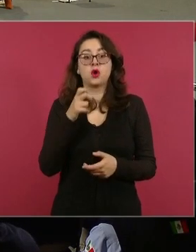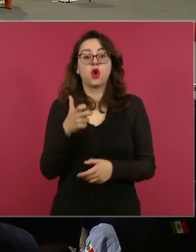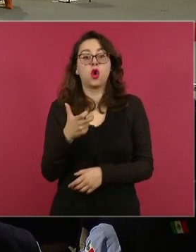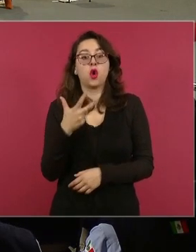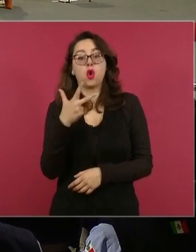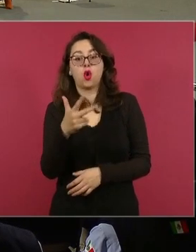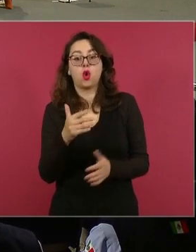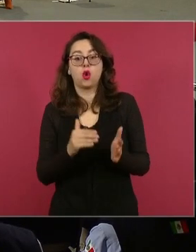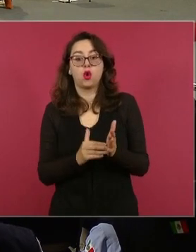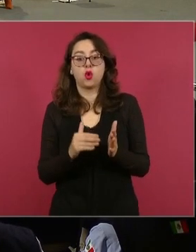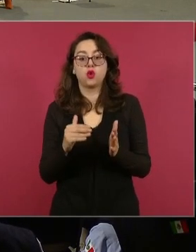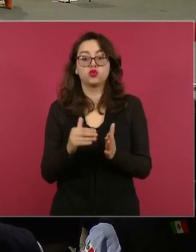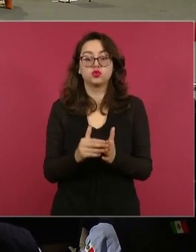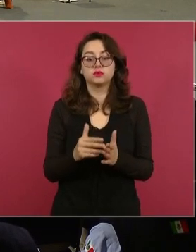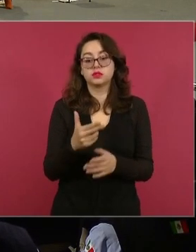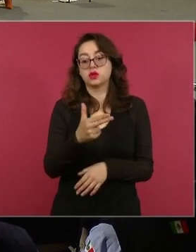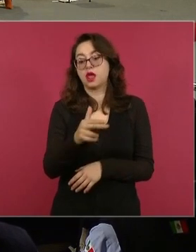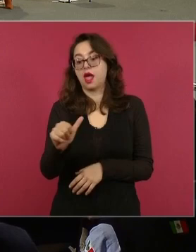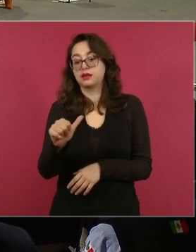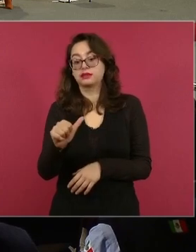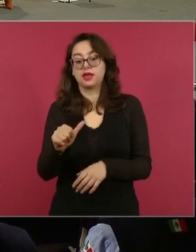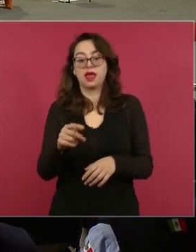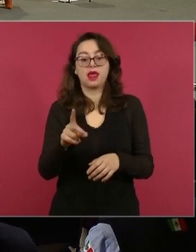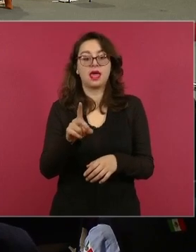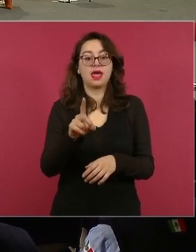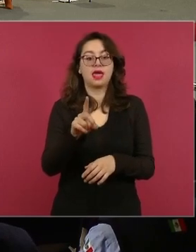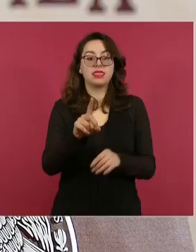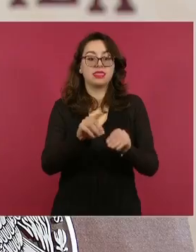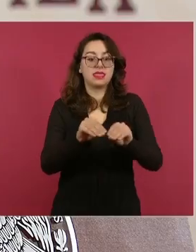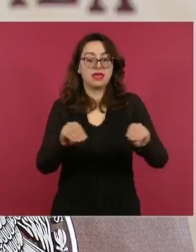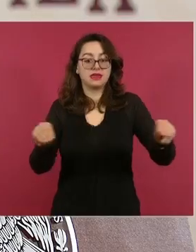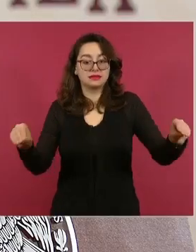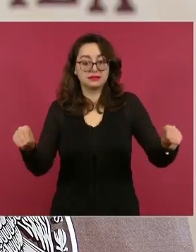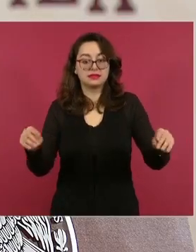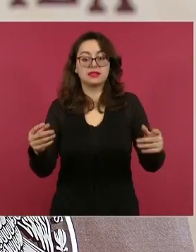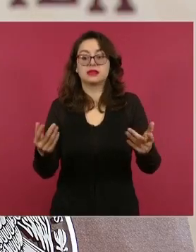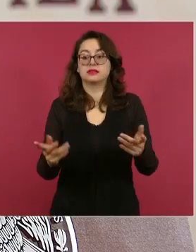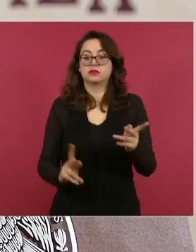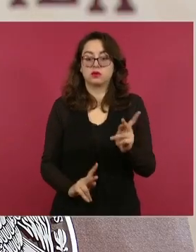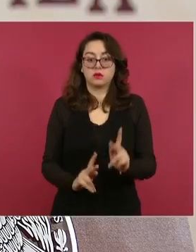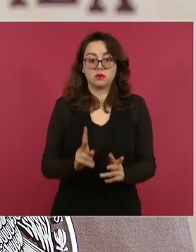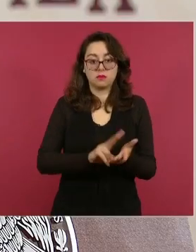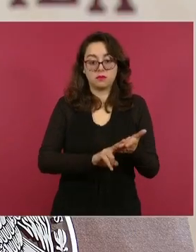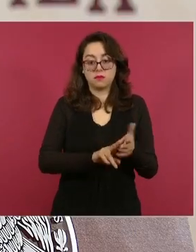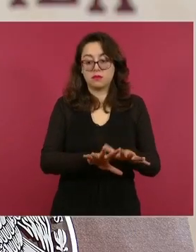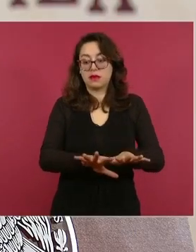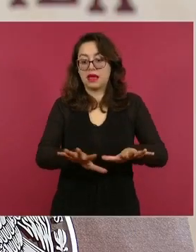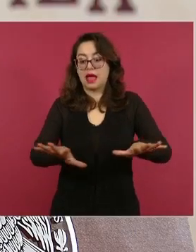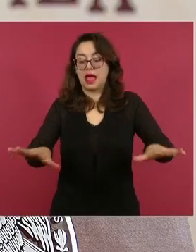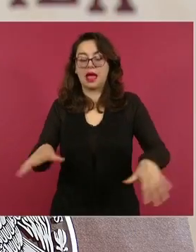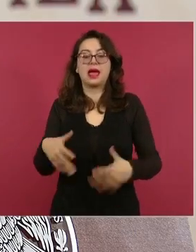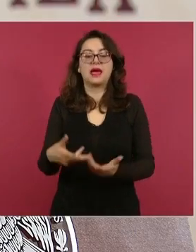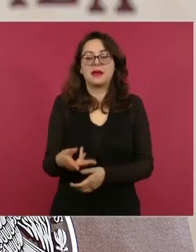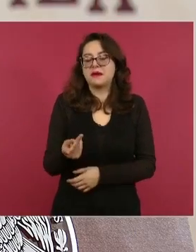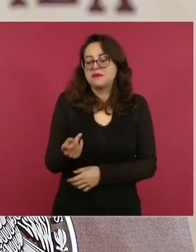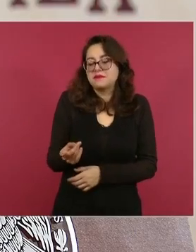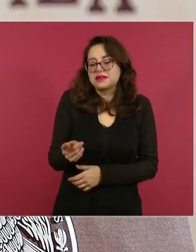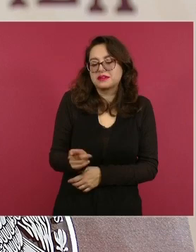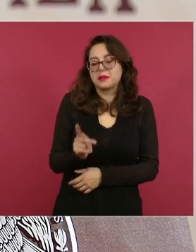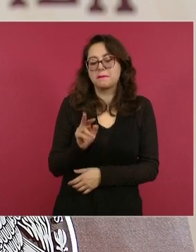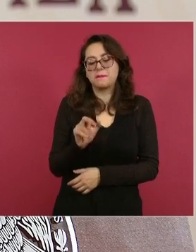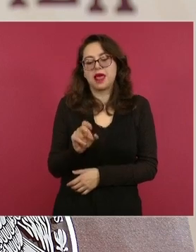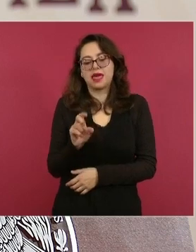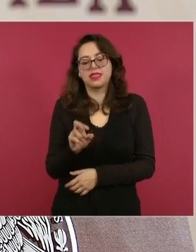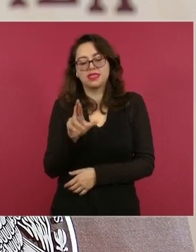millones de hectáreas de desiertos y pastizales, ahí camina el perrito de la pradera, hemos regresado el